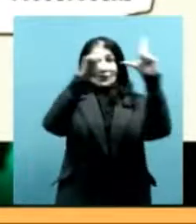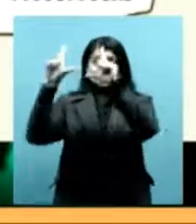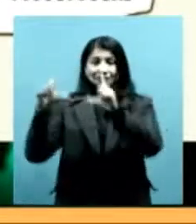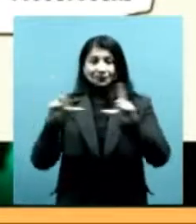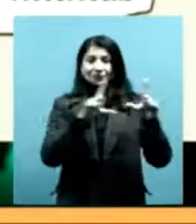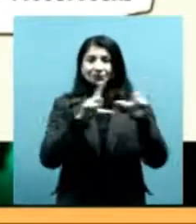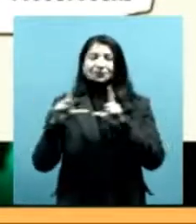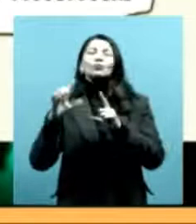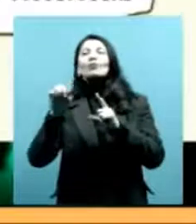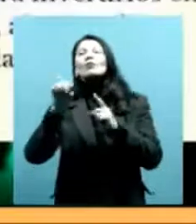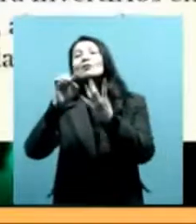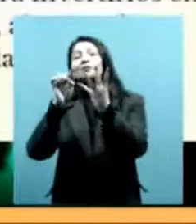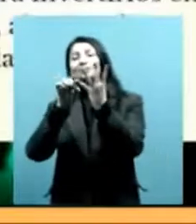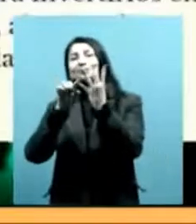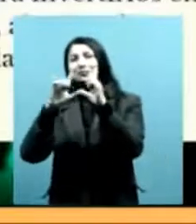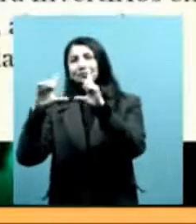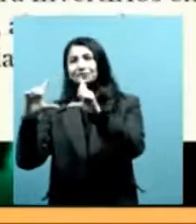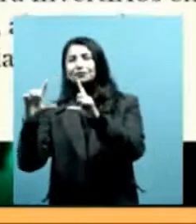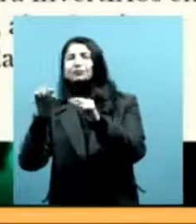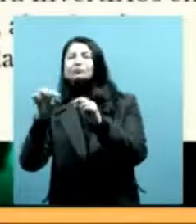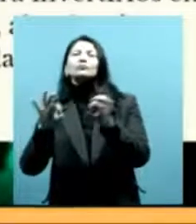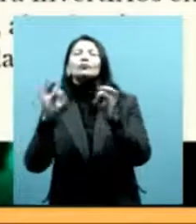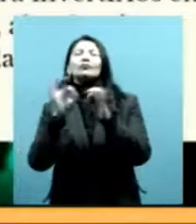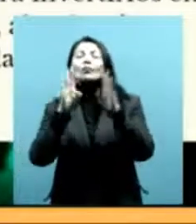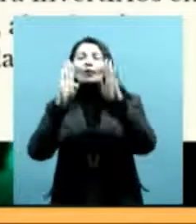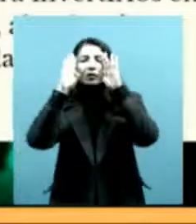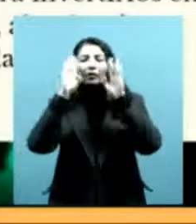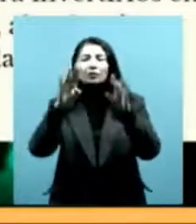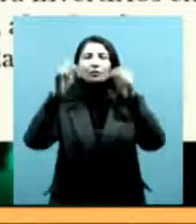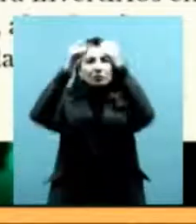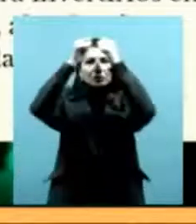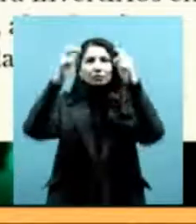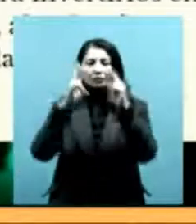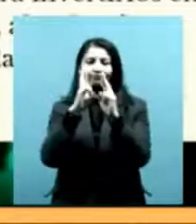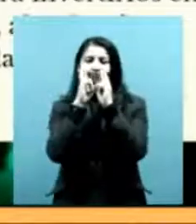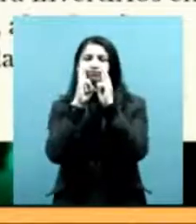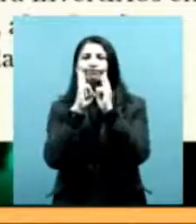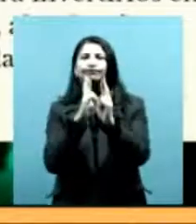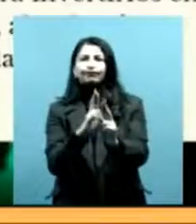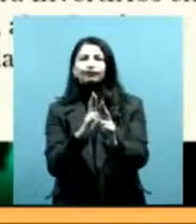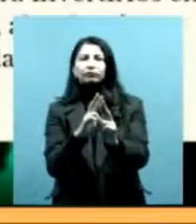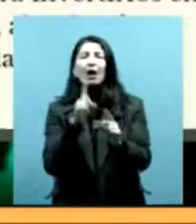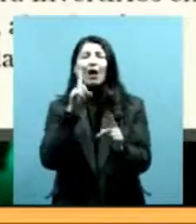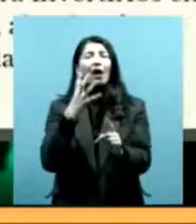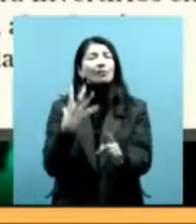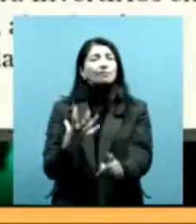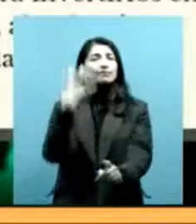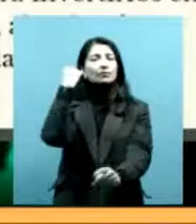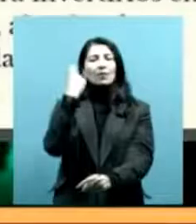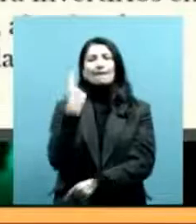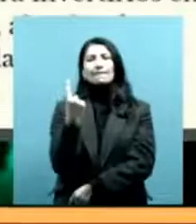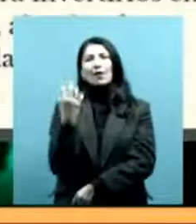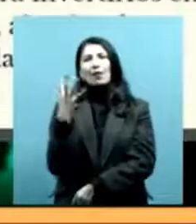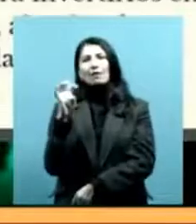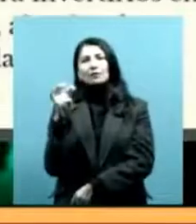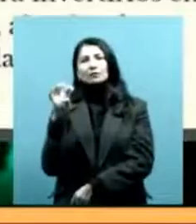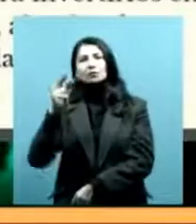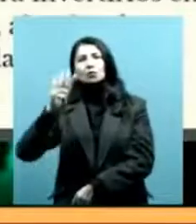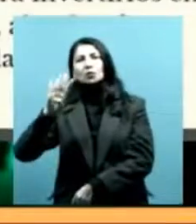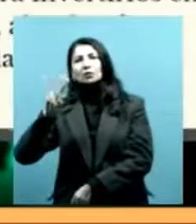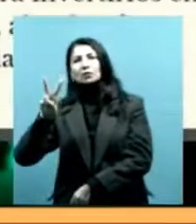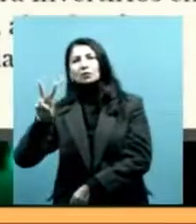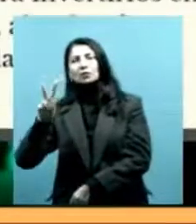encontrar la confesión del mismo Estado. Por ejemplo, vemos aquí en 1942 una actuación del director de